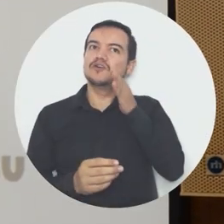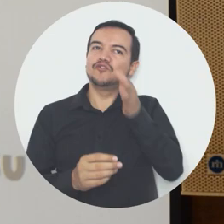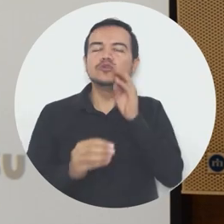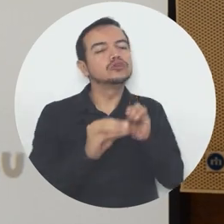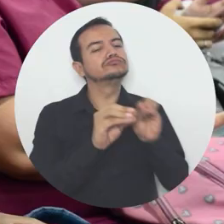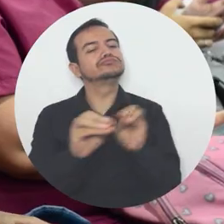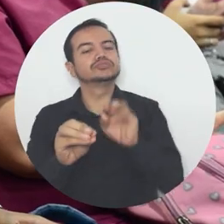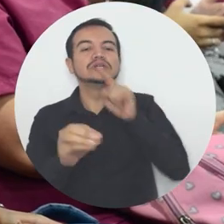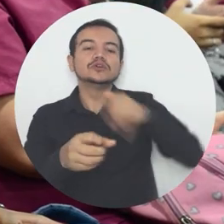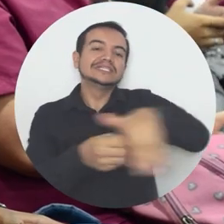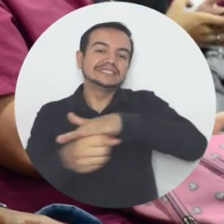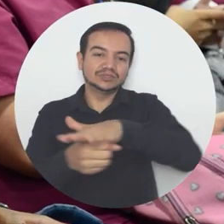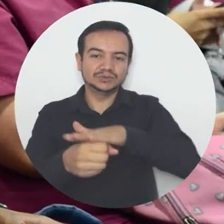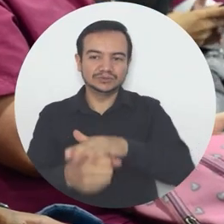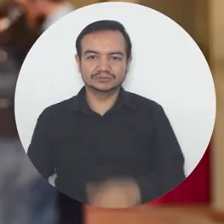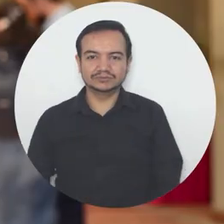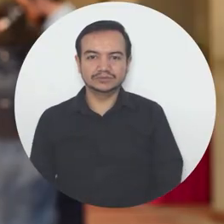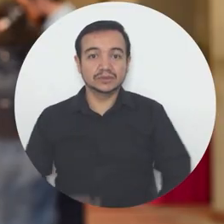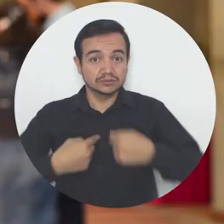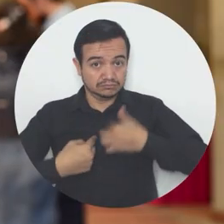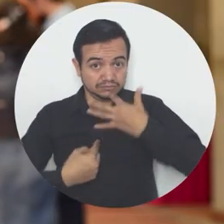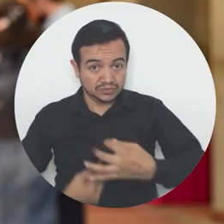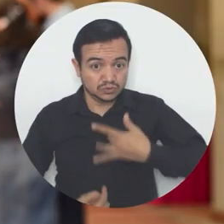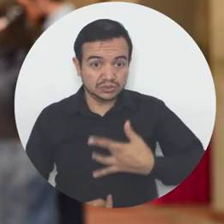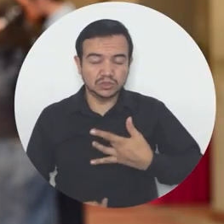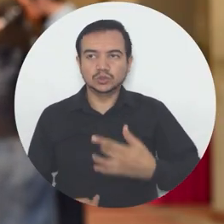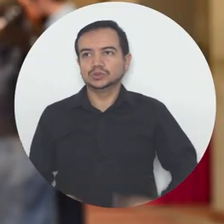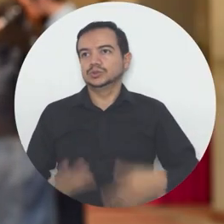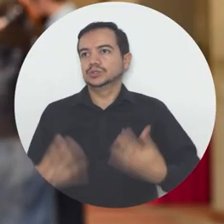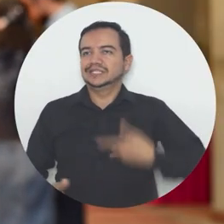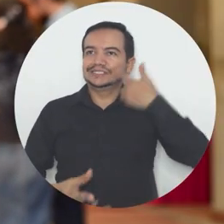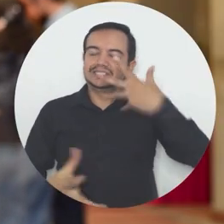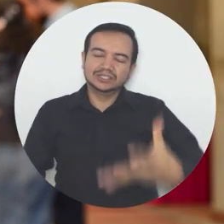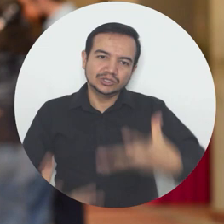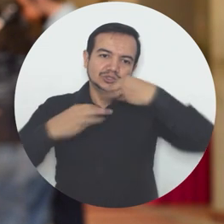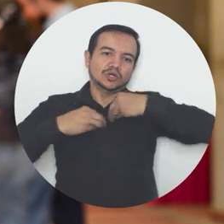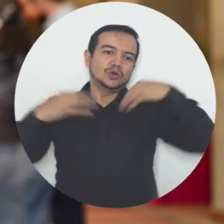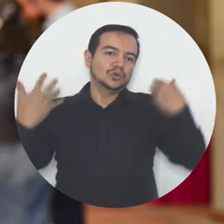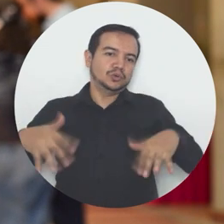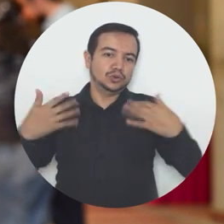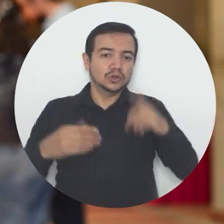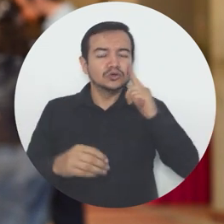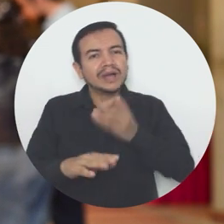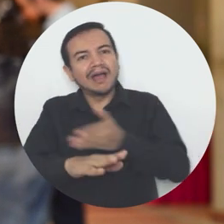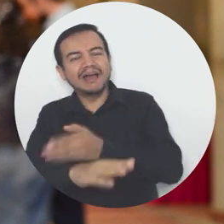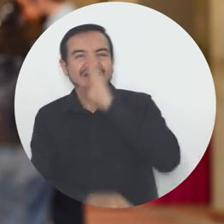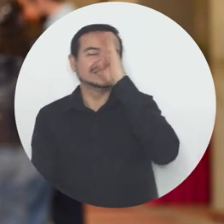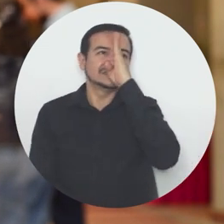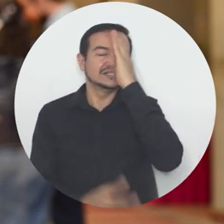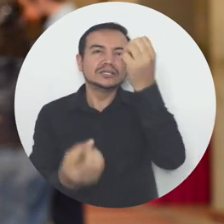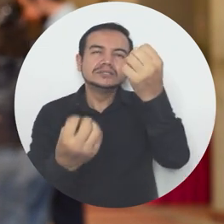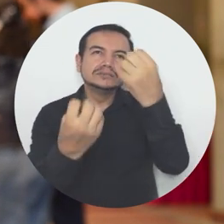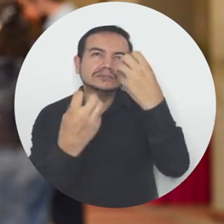necesidades y situaciones que se nos presentan con nosotros. Personalmente me pareció demasiado enriquecedor, pude despejar muchas de las